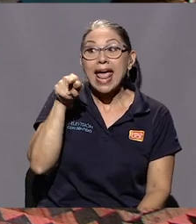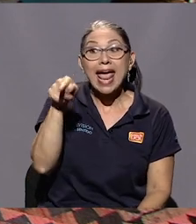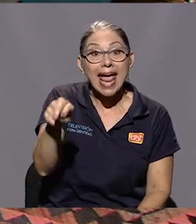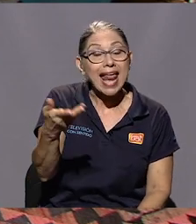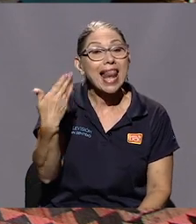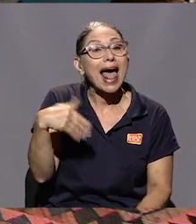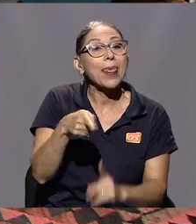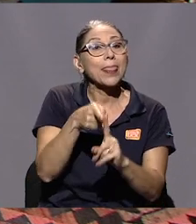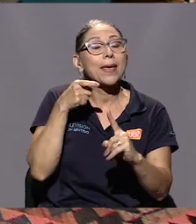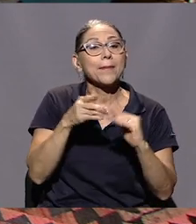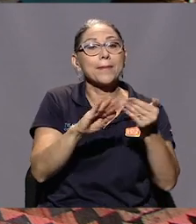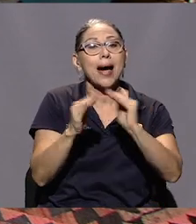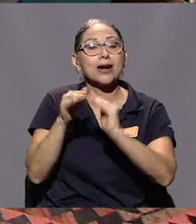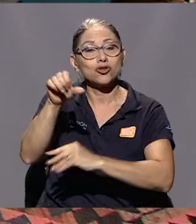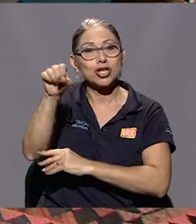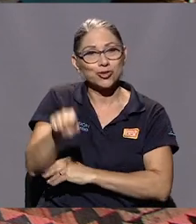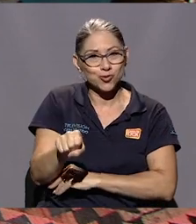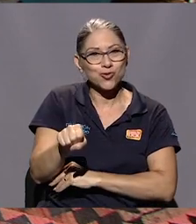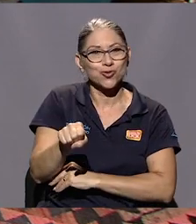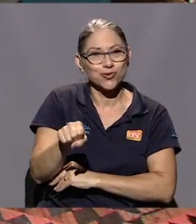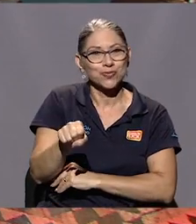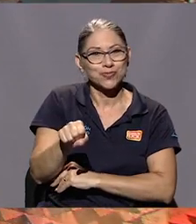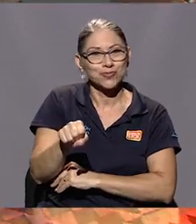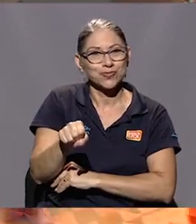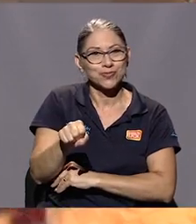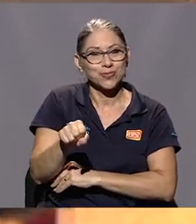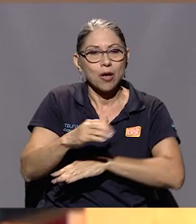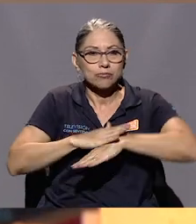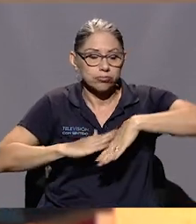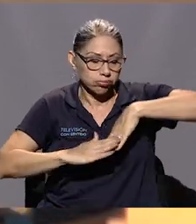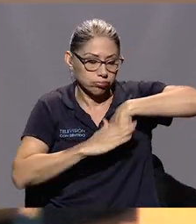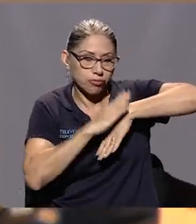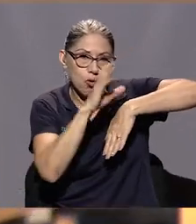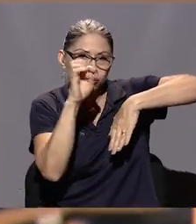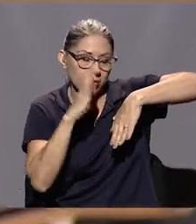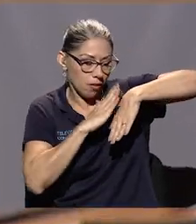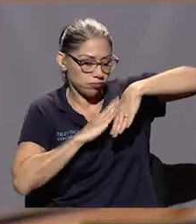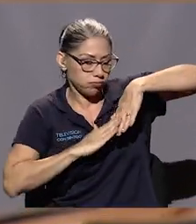Él fue de los barrios del sur, allá en el sur del país.